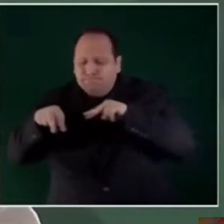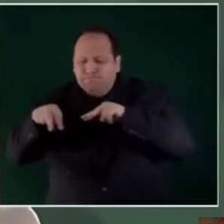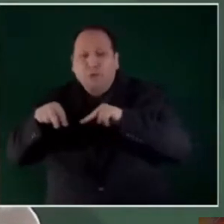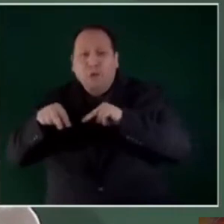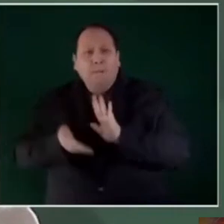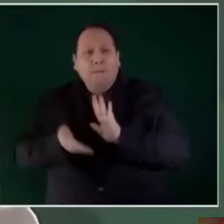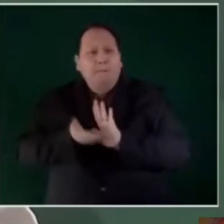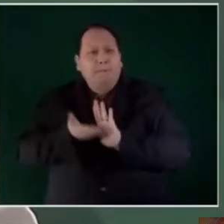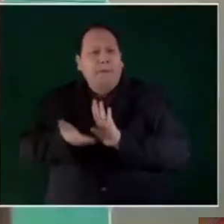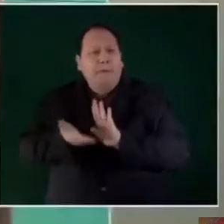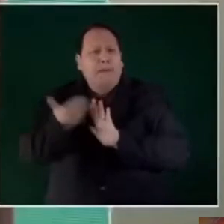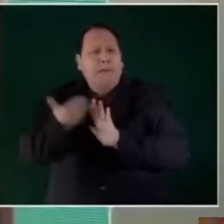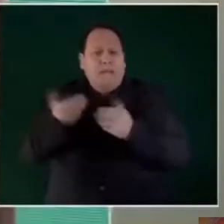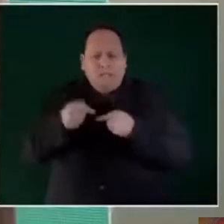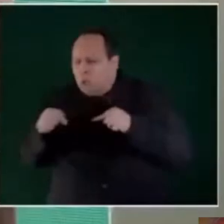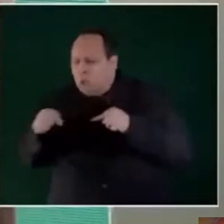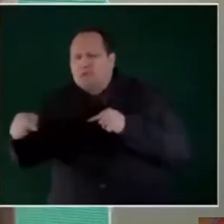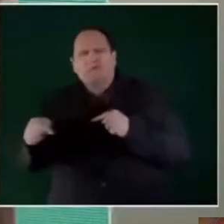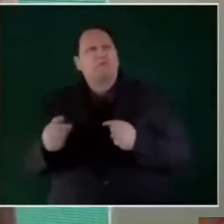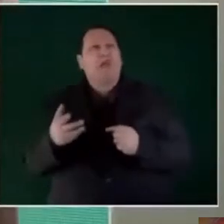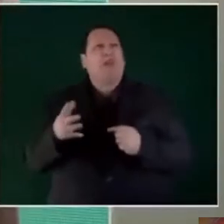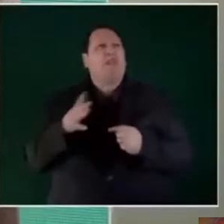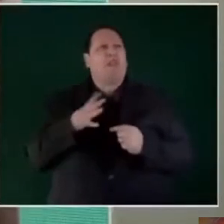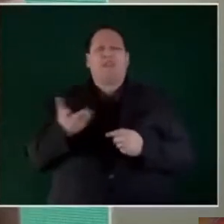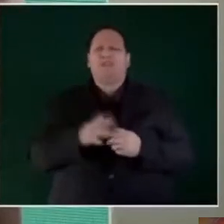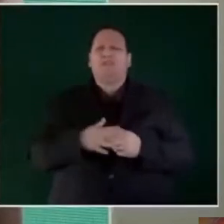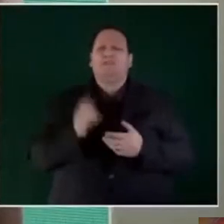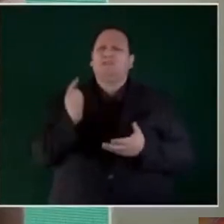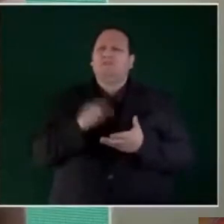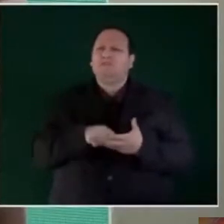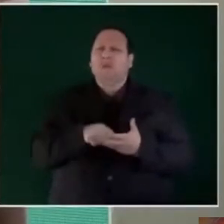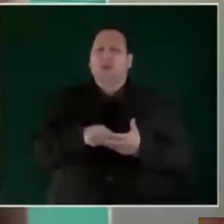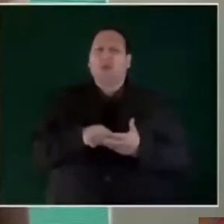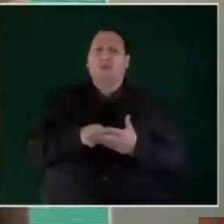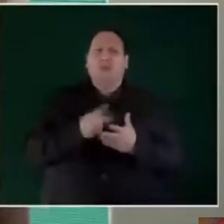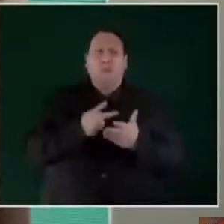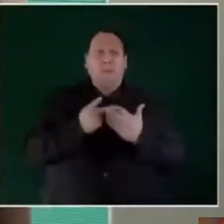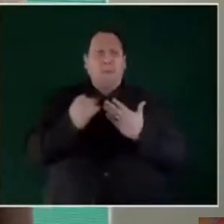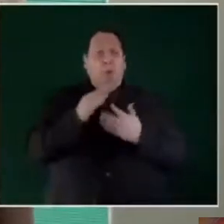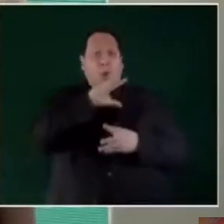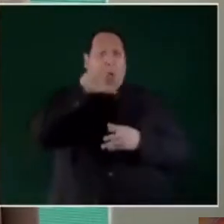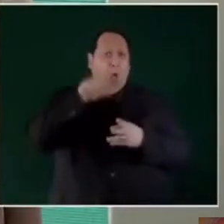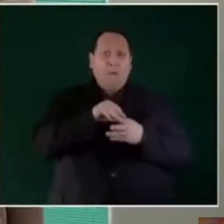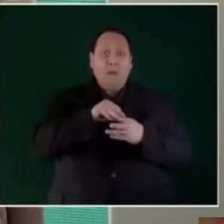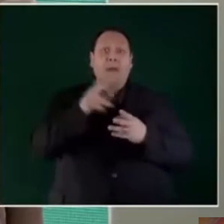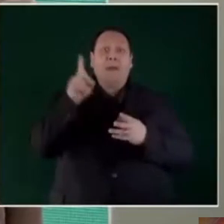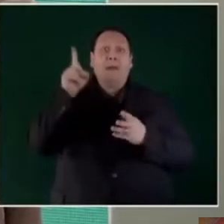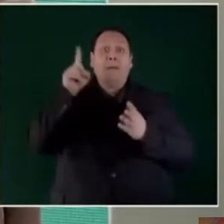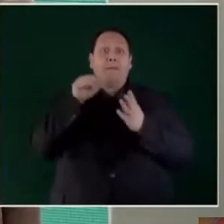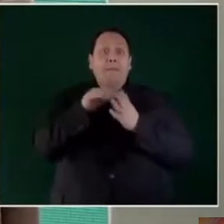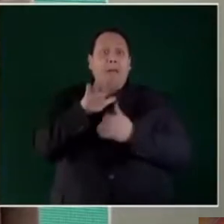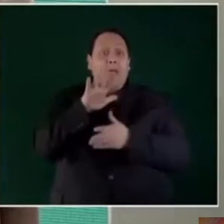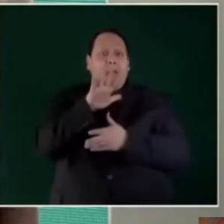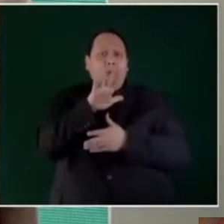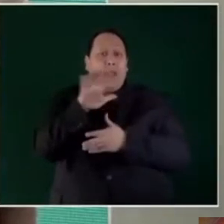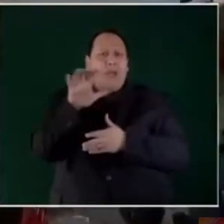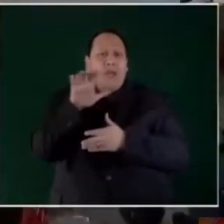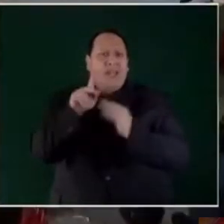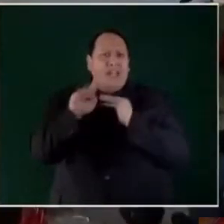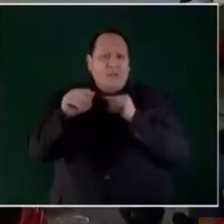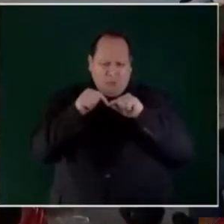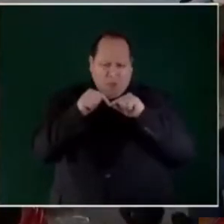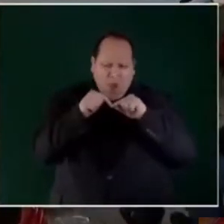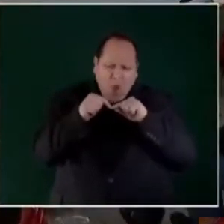se está construyendo el camillón, son pues todo el proyecto mil quinientas, mil quinientos